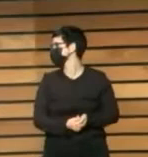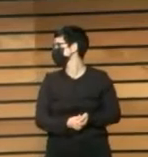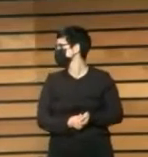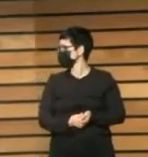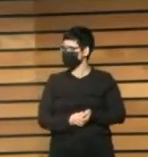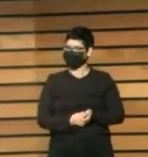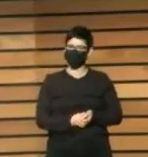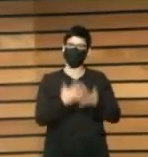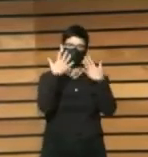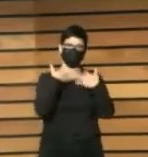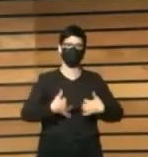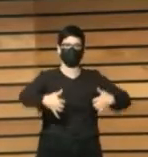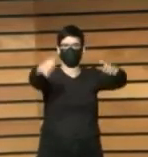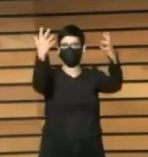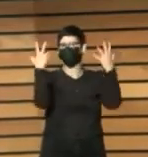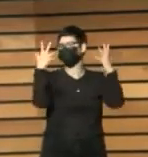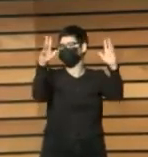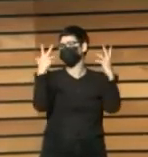Aplausos